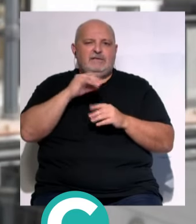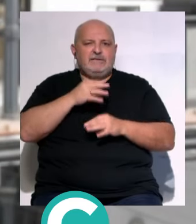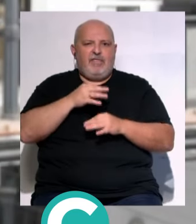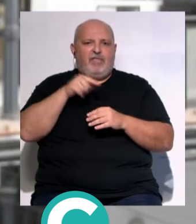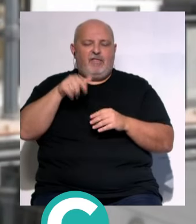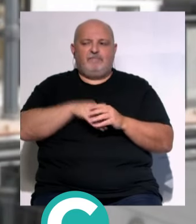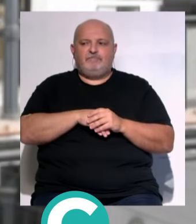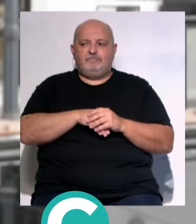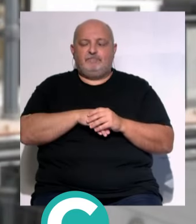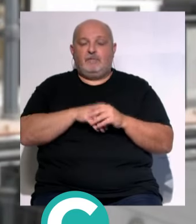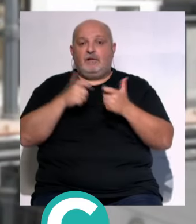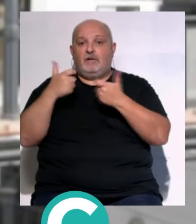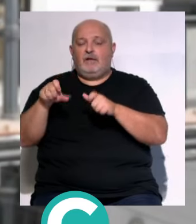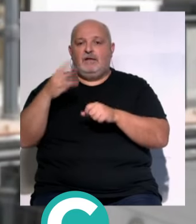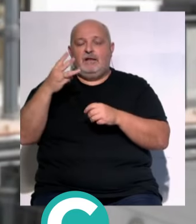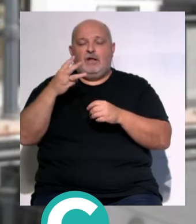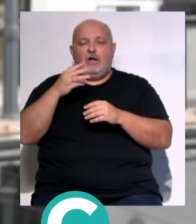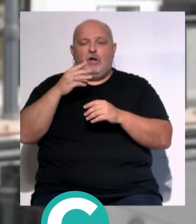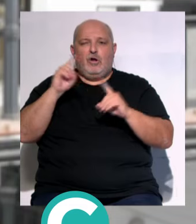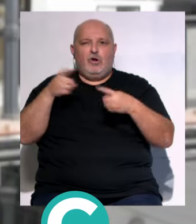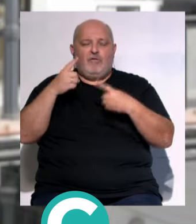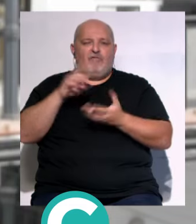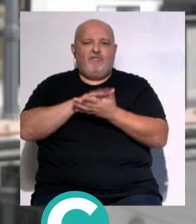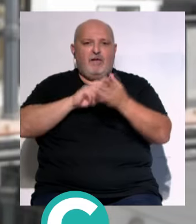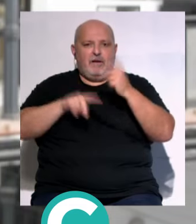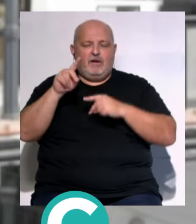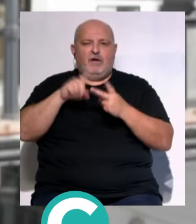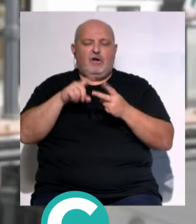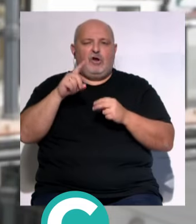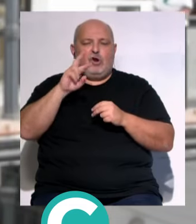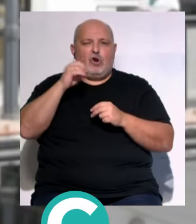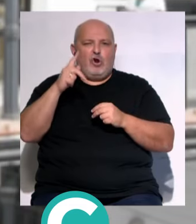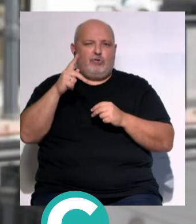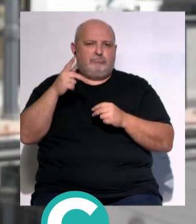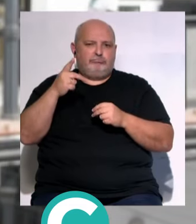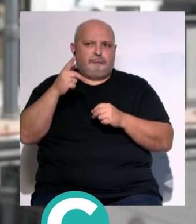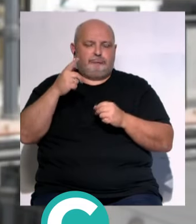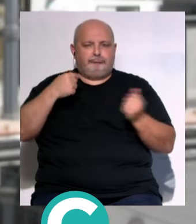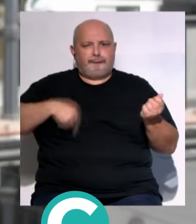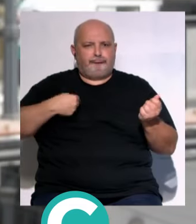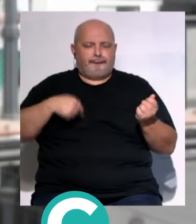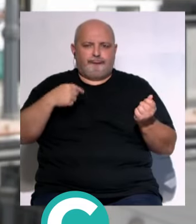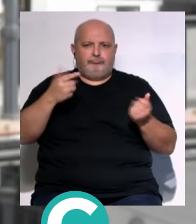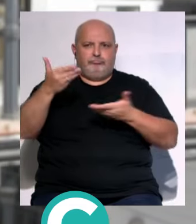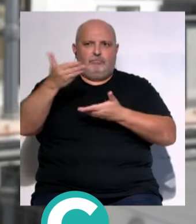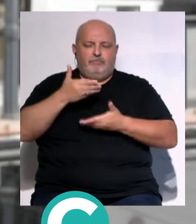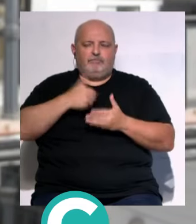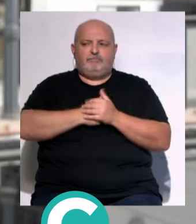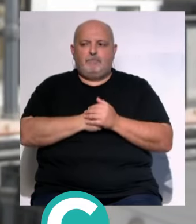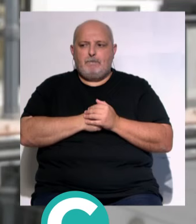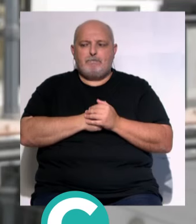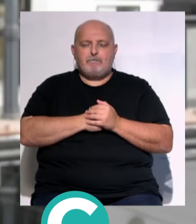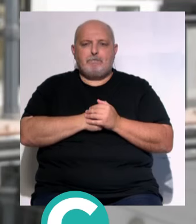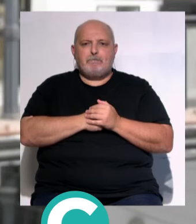...Ivan Melón... ...y luego vamos a tener tres conciertos más... ...uno de flamenco... ...rock clásico... ...que viene el... ...el guitarrista de Jezro Tull...